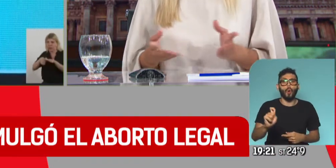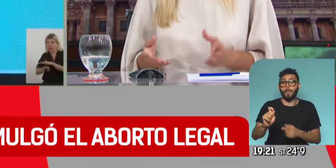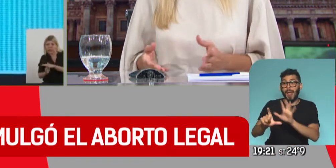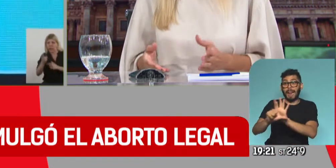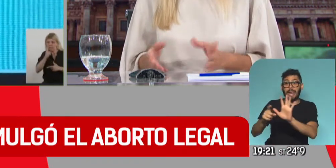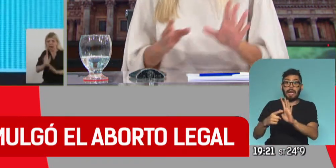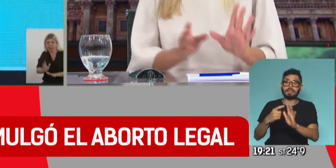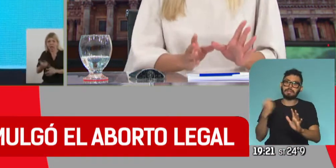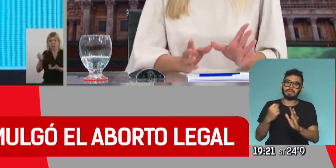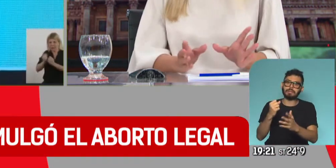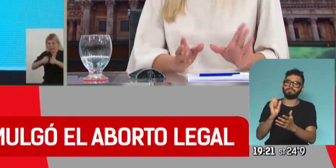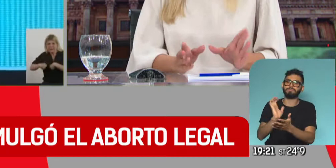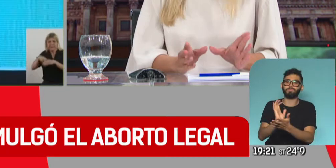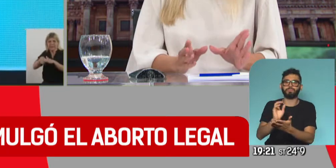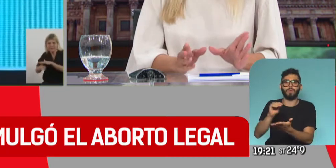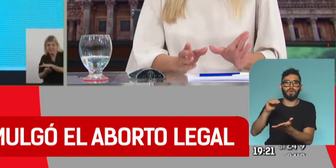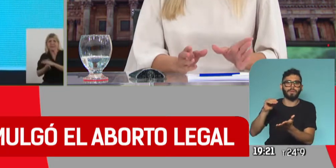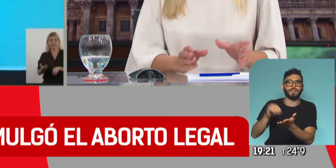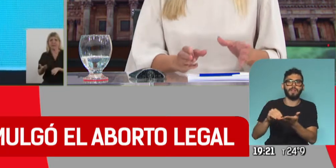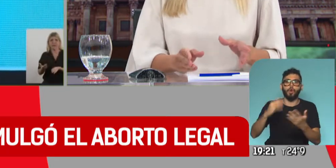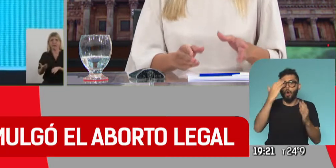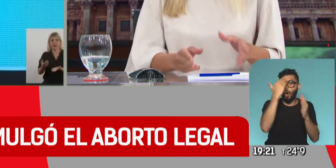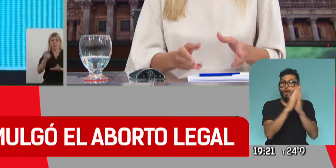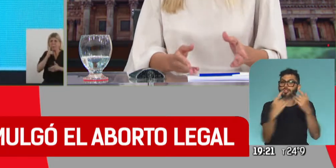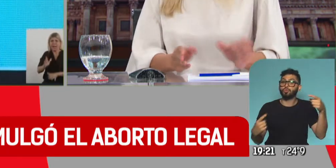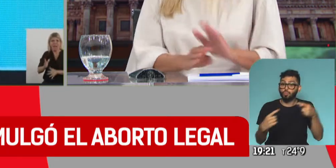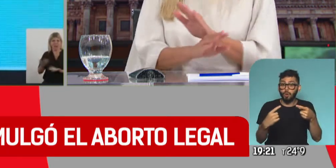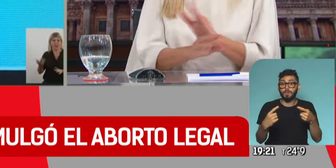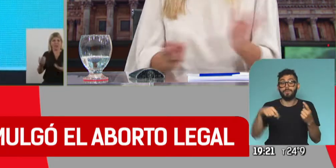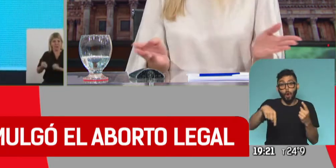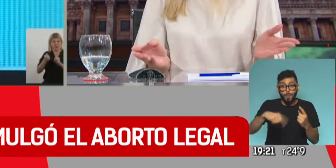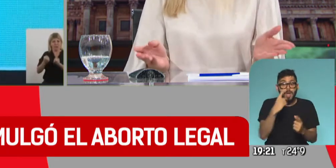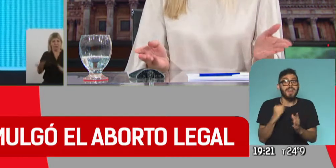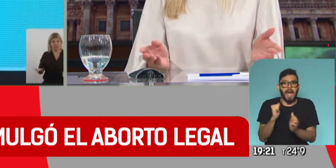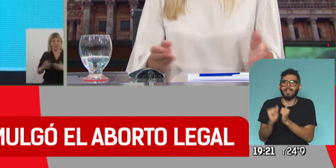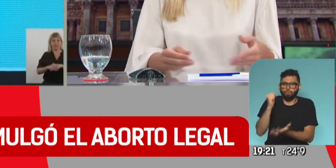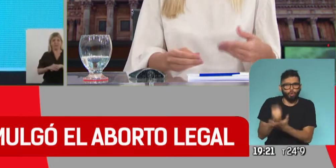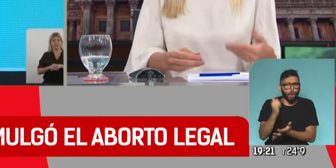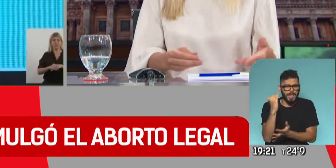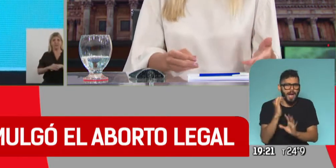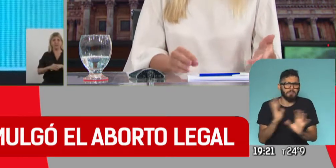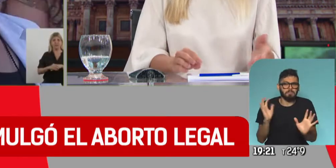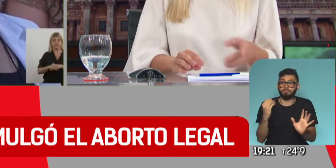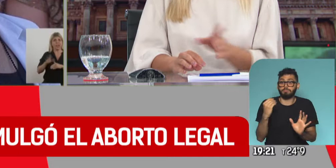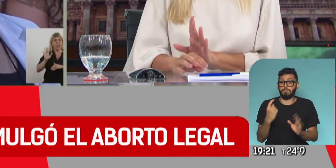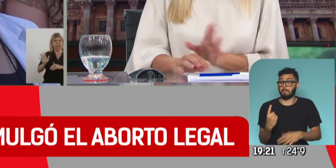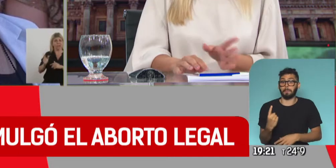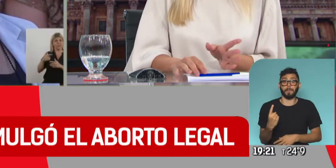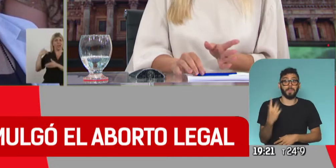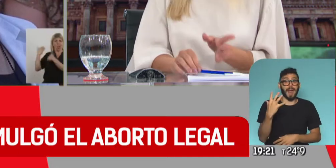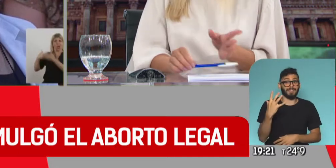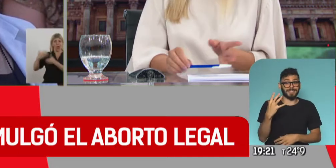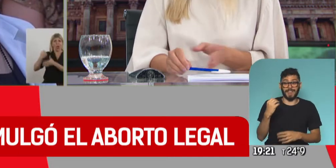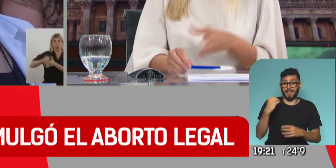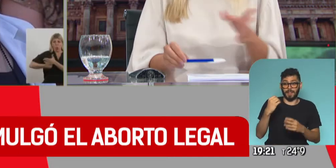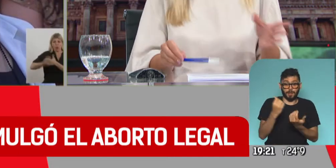anticonstitucional. Así que sabemos que tampoco es, si bien hoy es un día histórico, indudablemente, ¿por qué? Por primera vez, desde que se sancionó